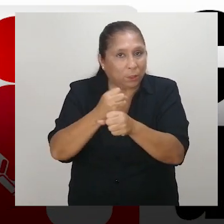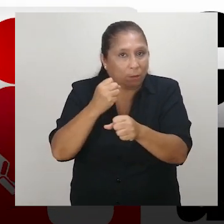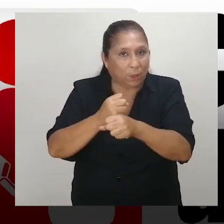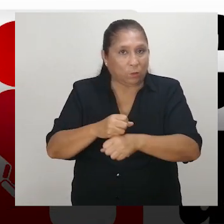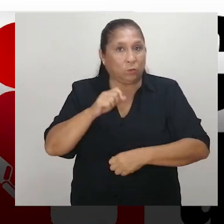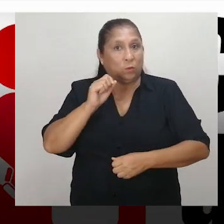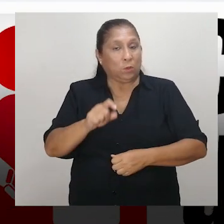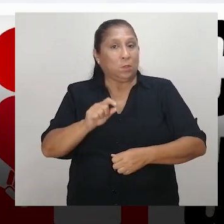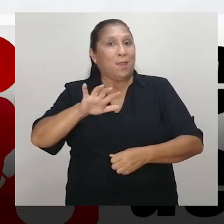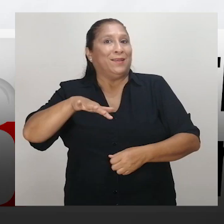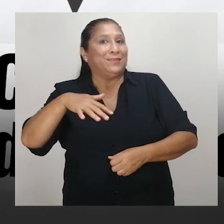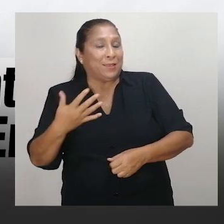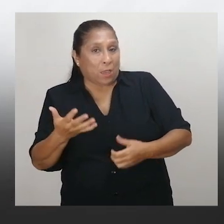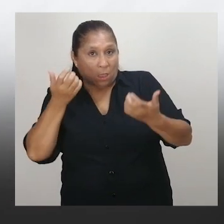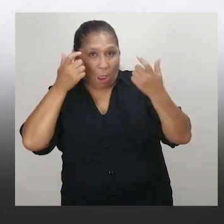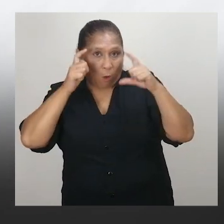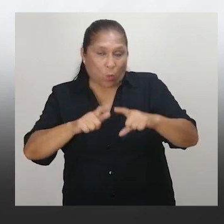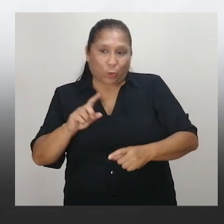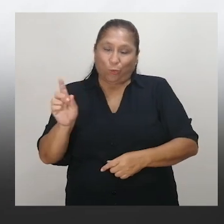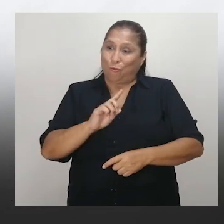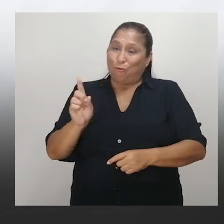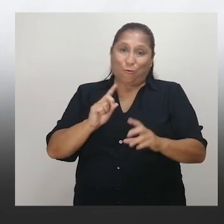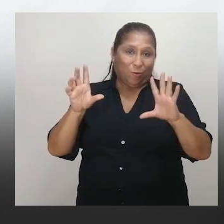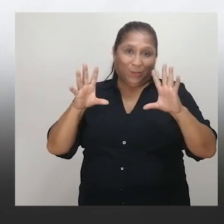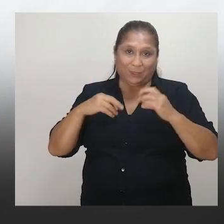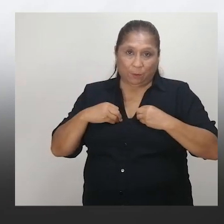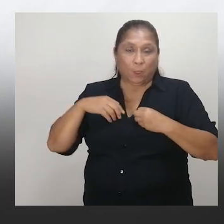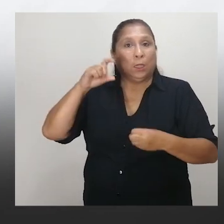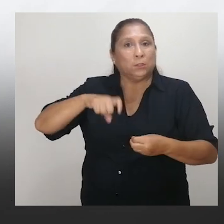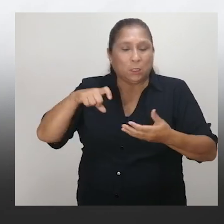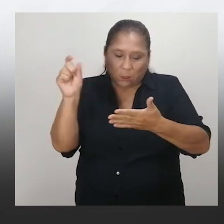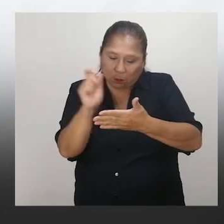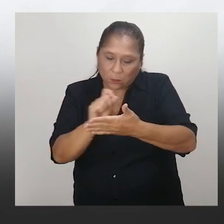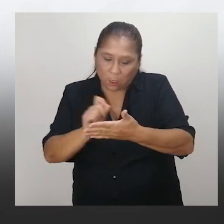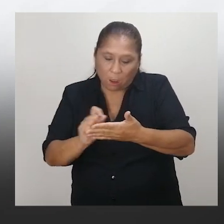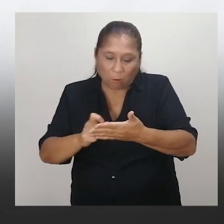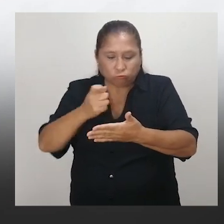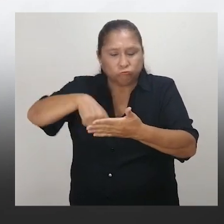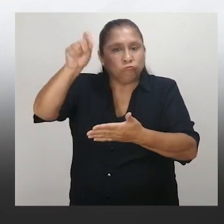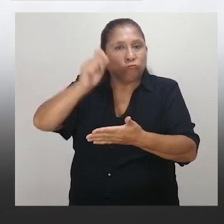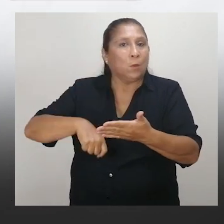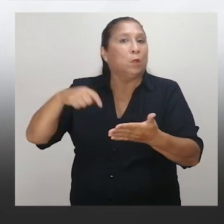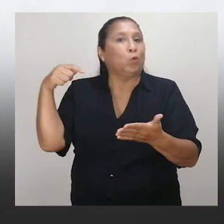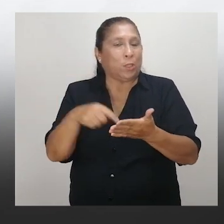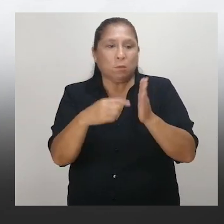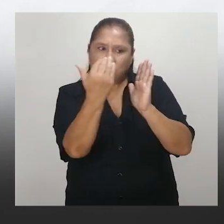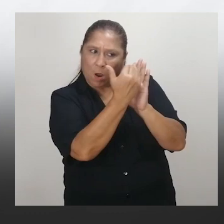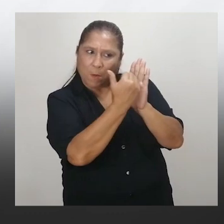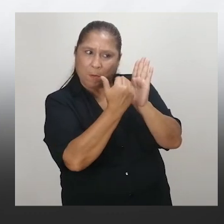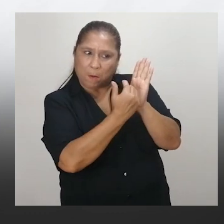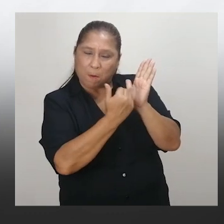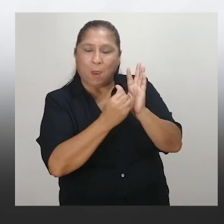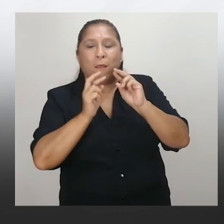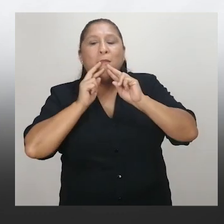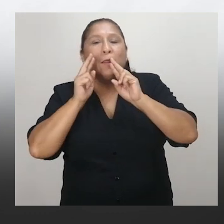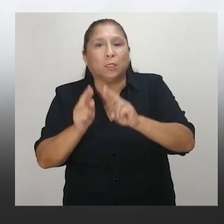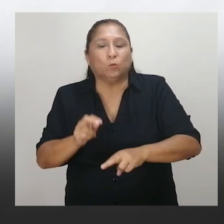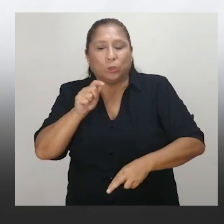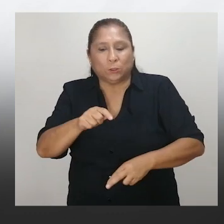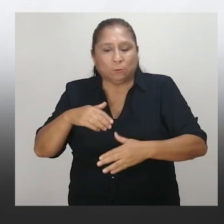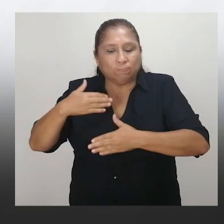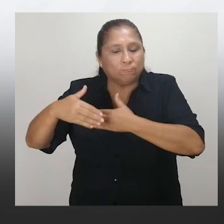el ajuste razonable. Tanto si existe acuerdo o desacuerdo, se deberá llenar un acta donde quede